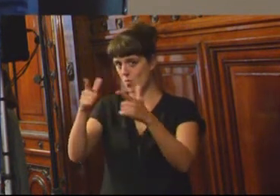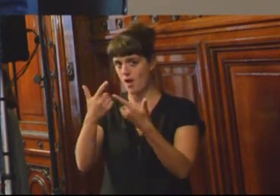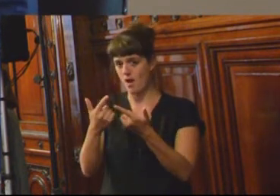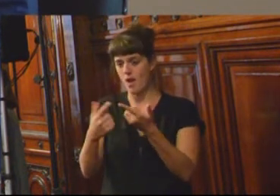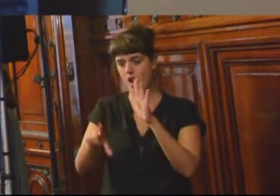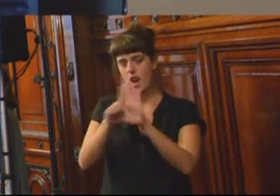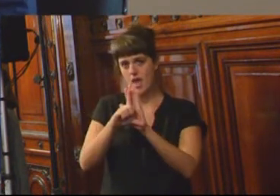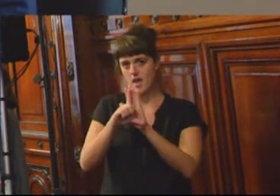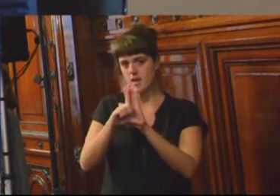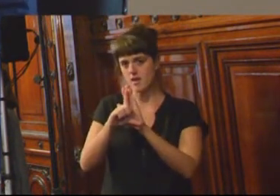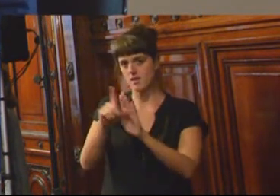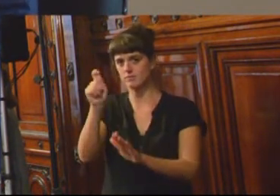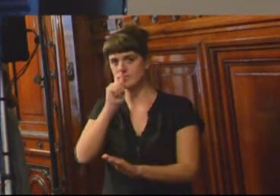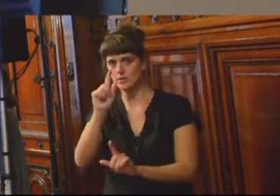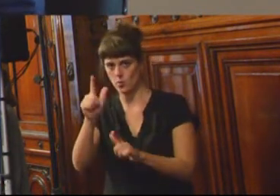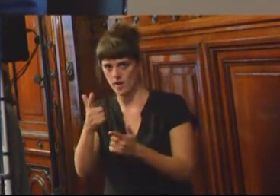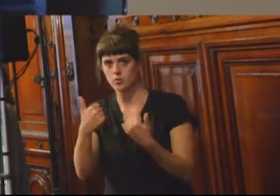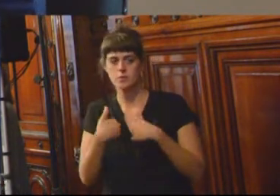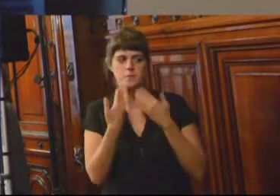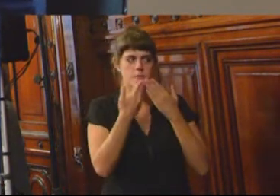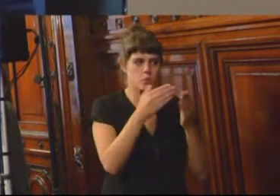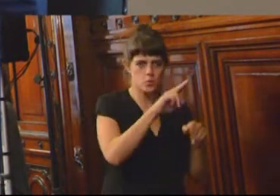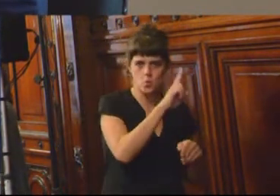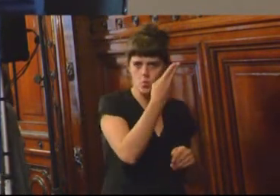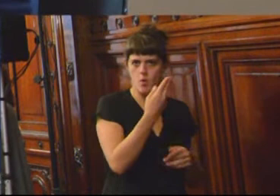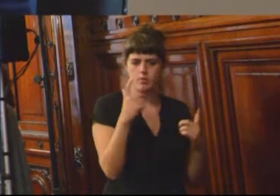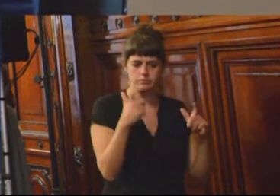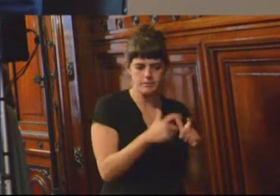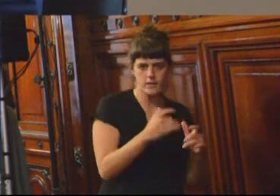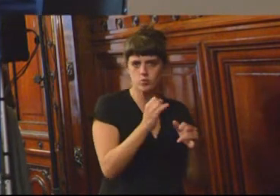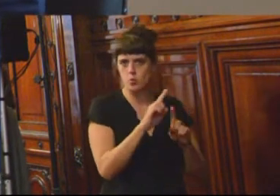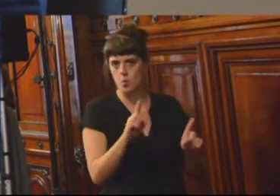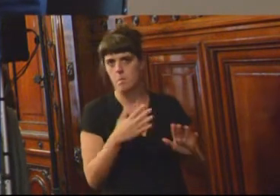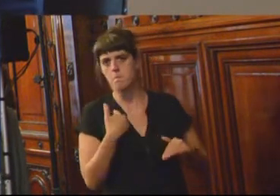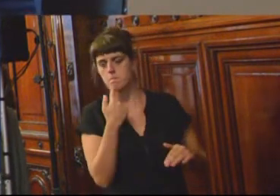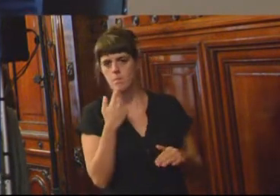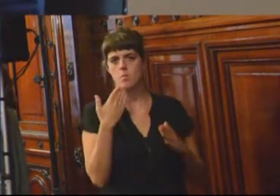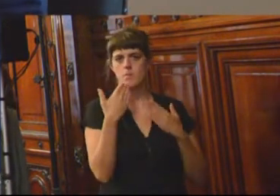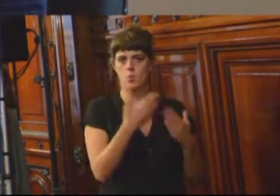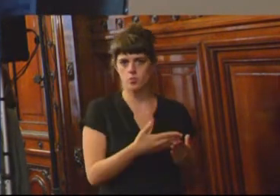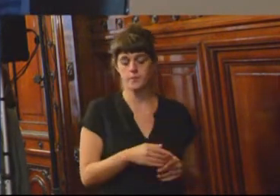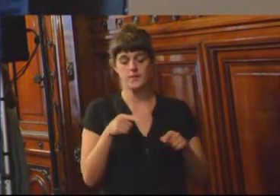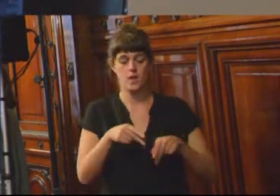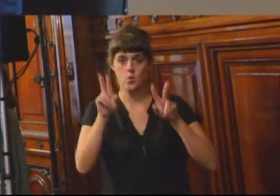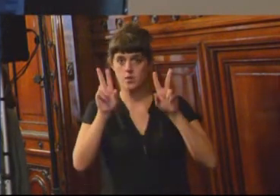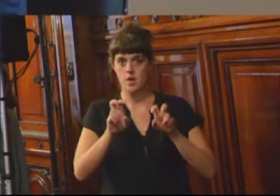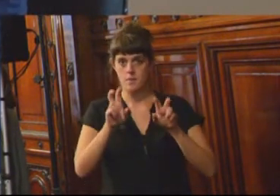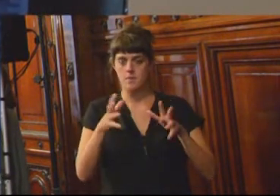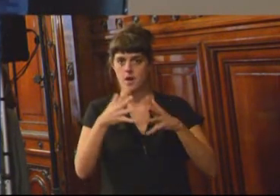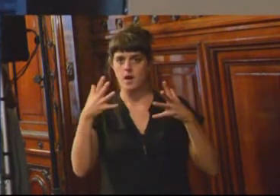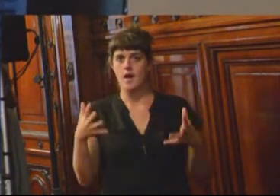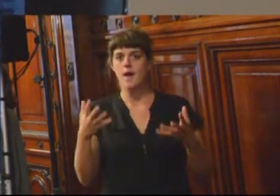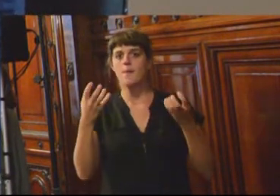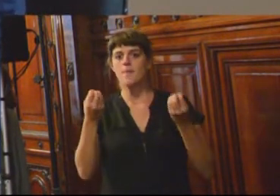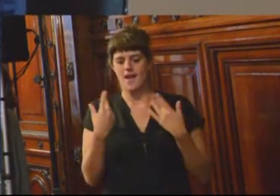una reducción. pregunto, es un tema, es un gran tema que también para la Comisión